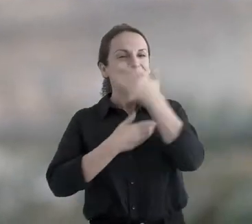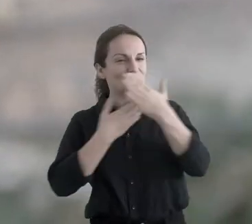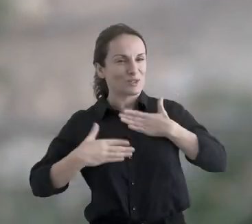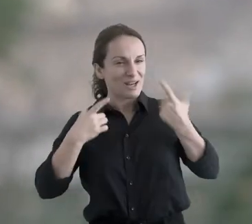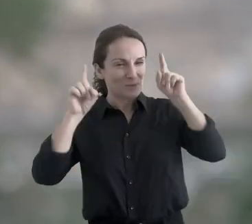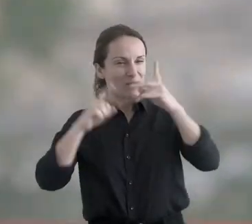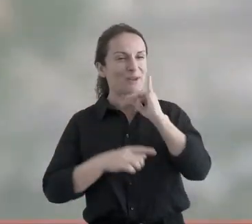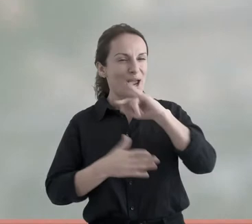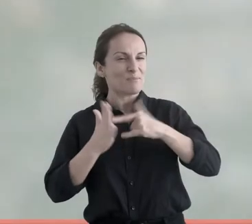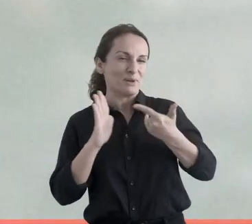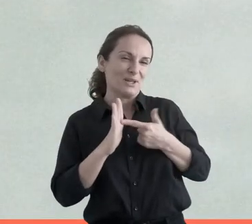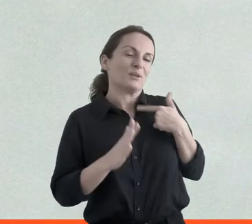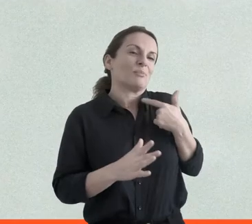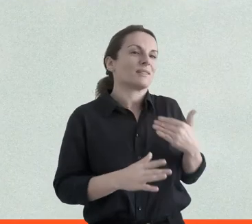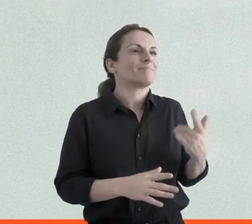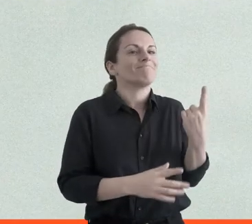en la Comunidad de Madrid.